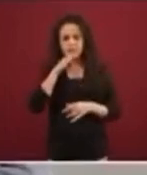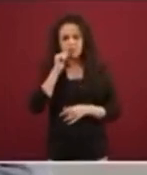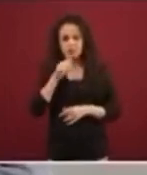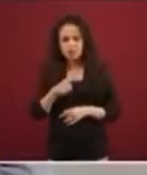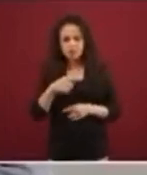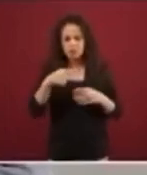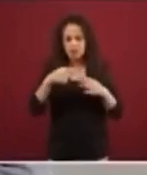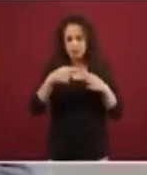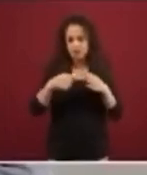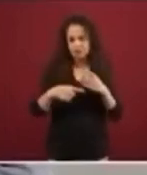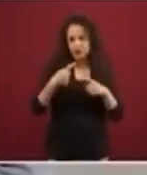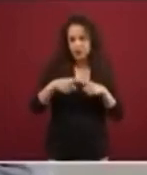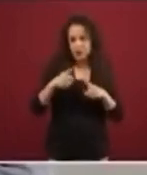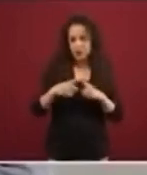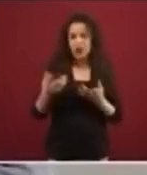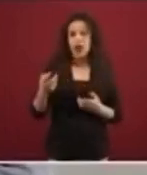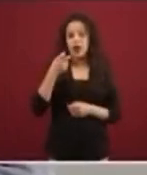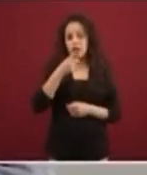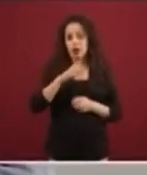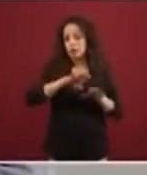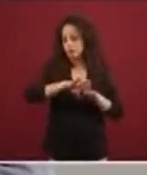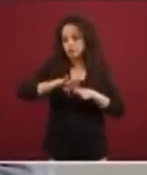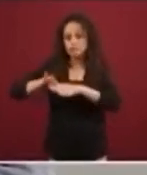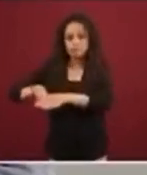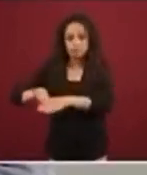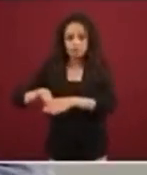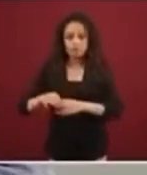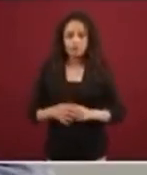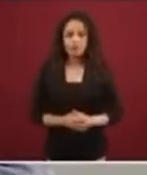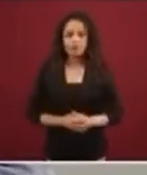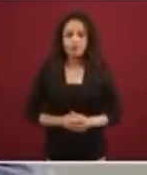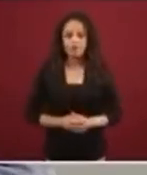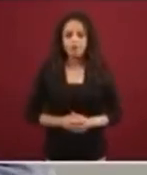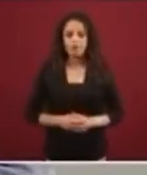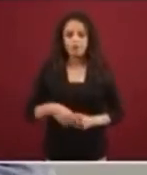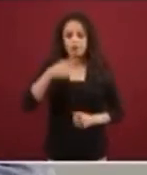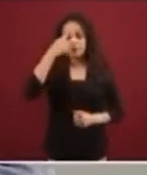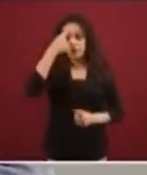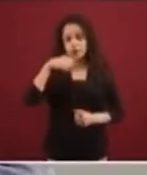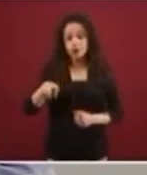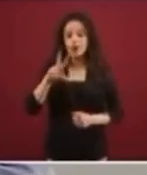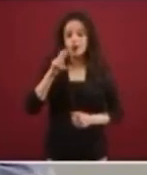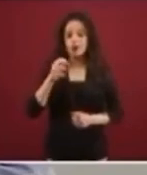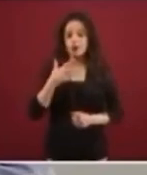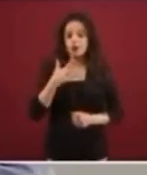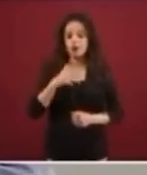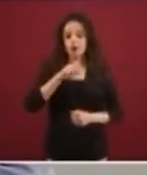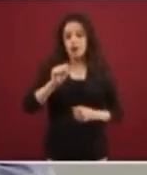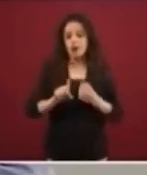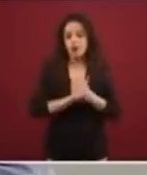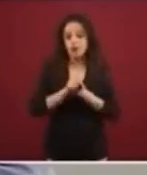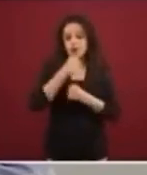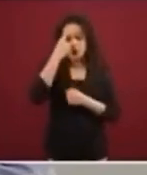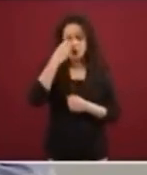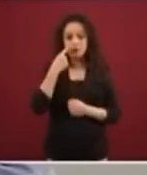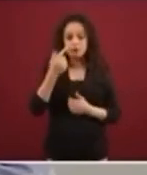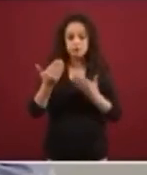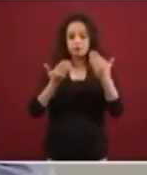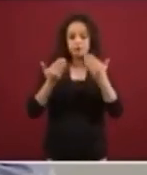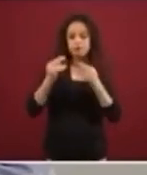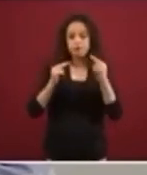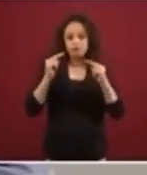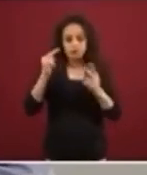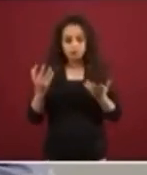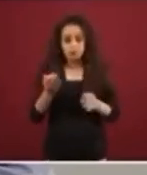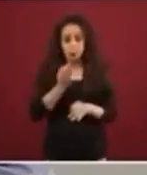información separada, para no en su momento afectar las estimaciones que precisamente se están haciendo. Entonces, son 52